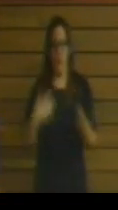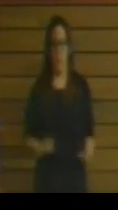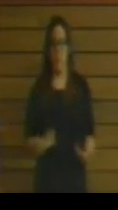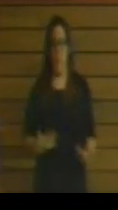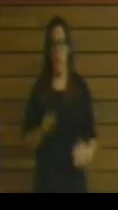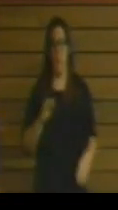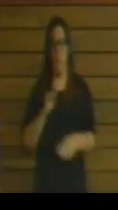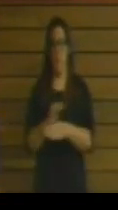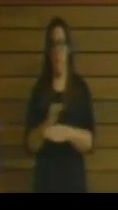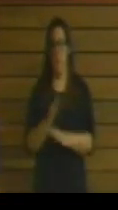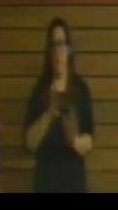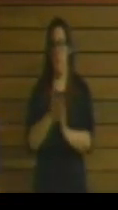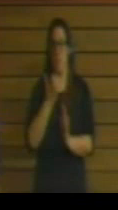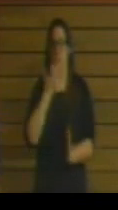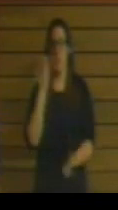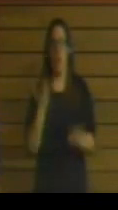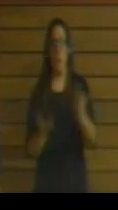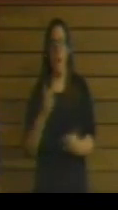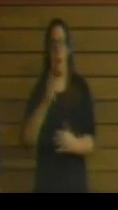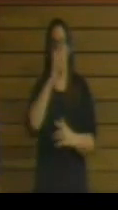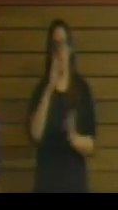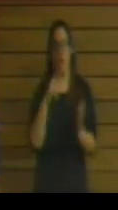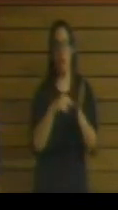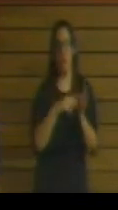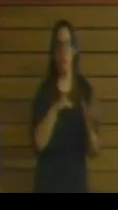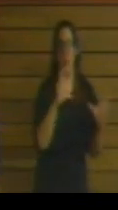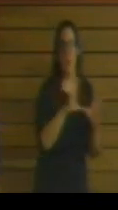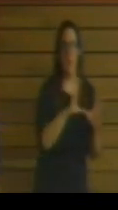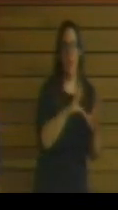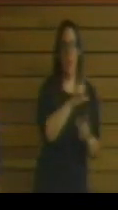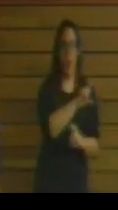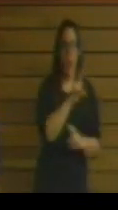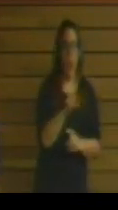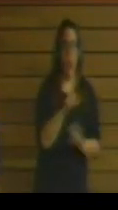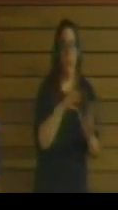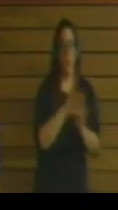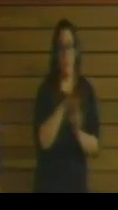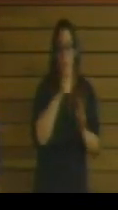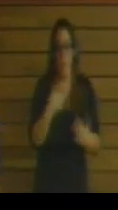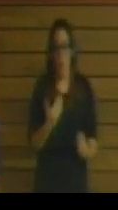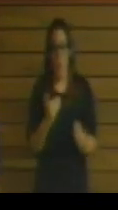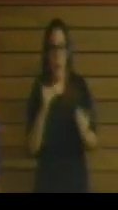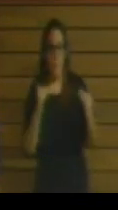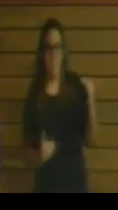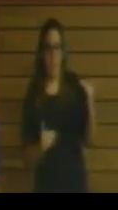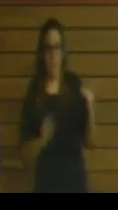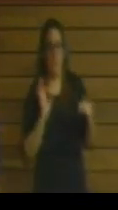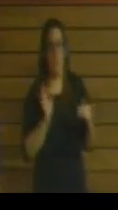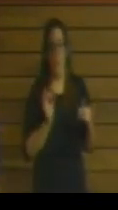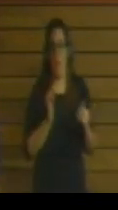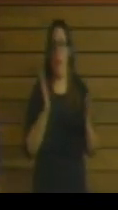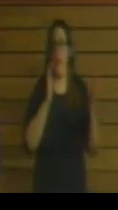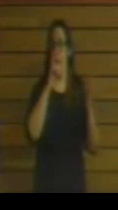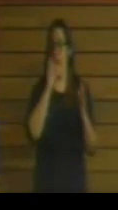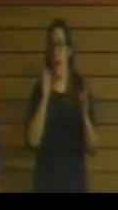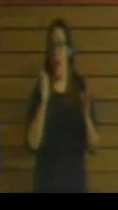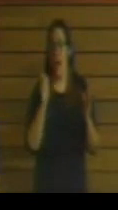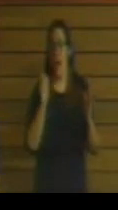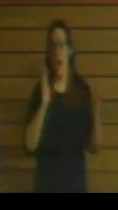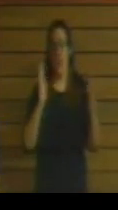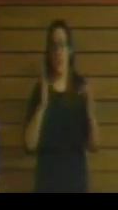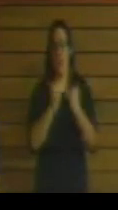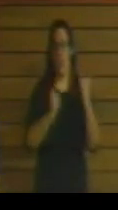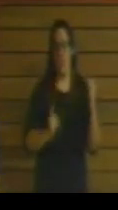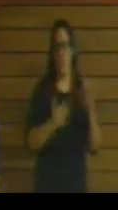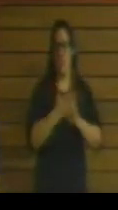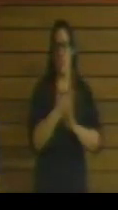es menor que en el año 2010 y en el 2011, que por supuesto en los años de crisis bajó a un millón setecientos y pico mil euros. Que